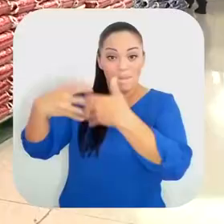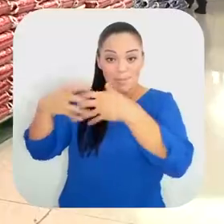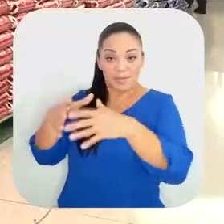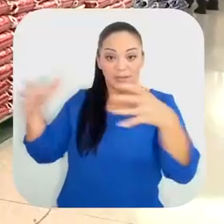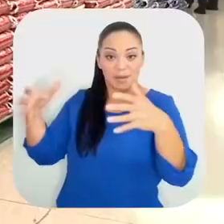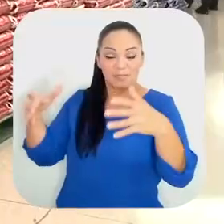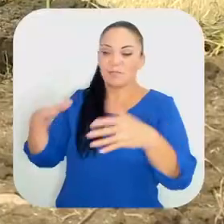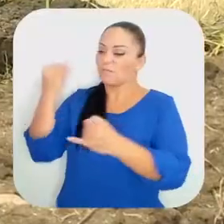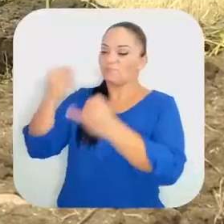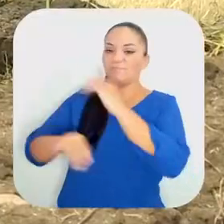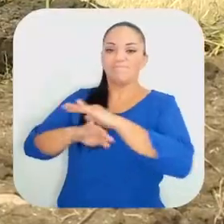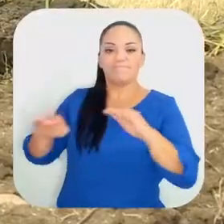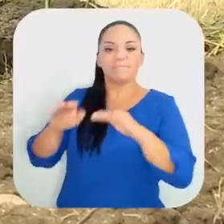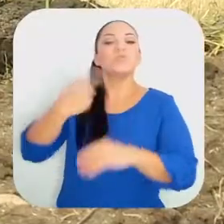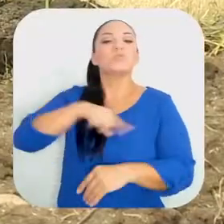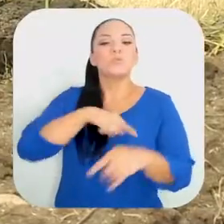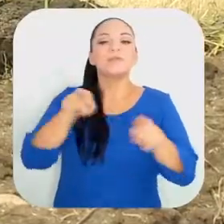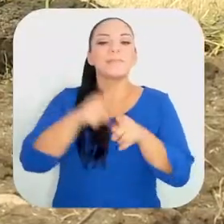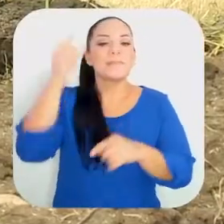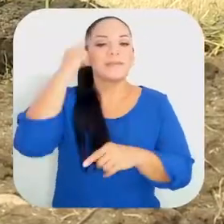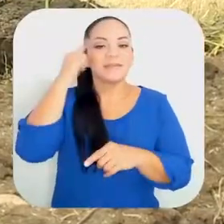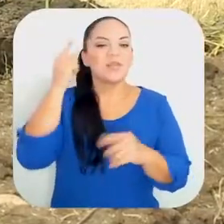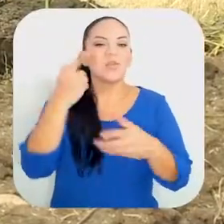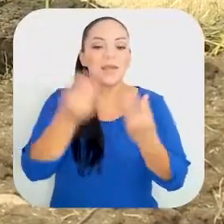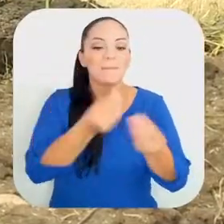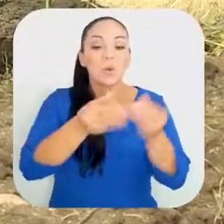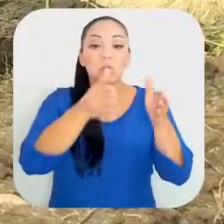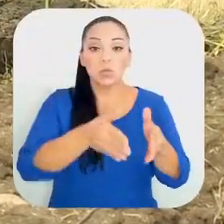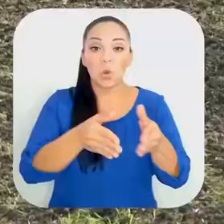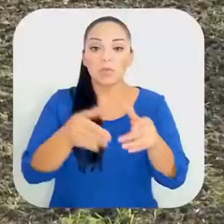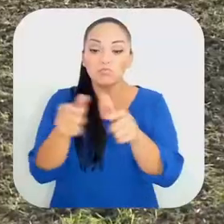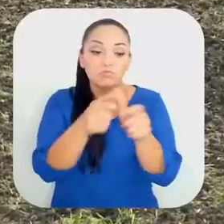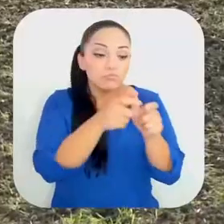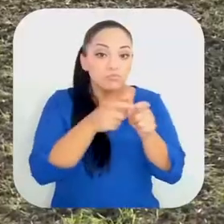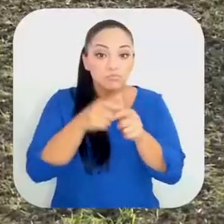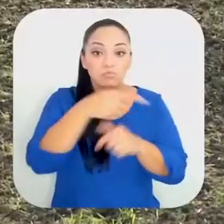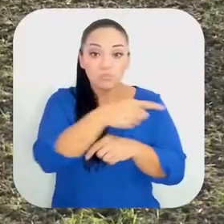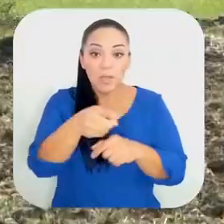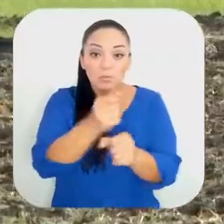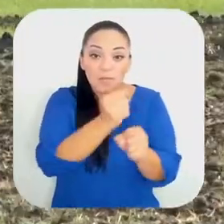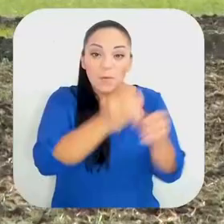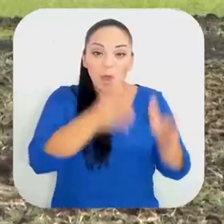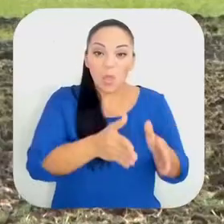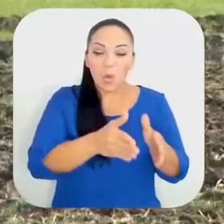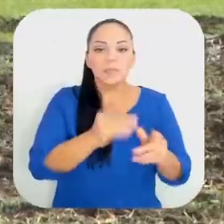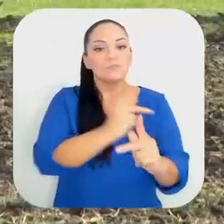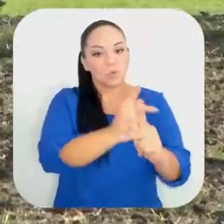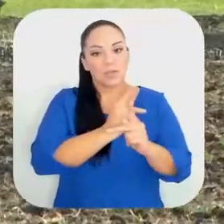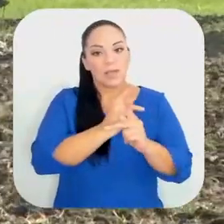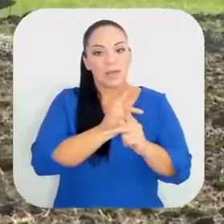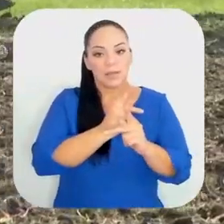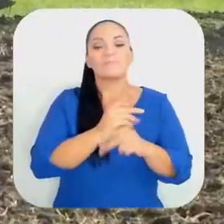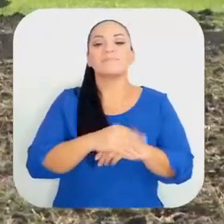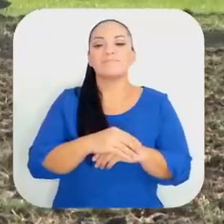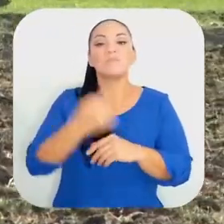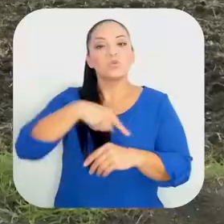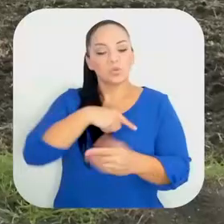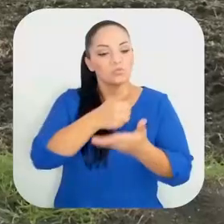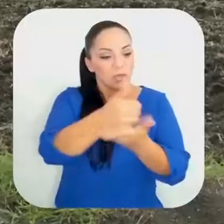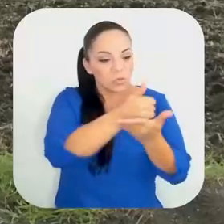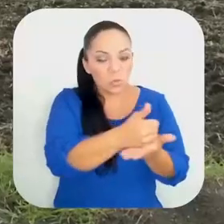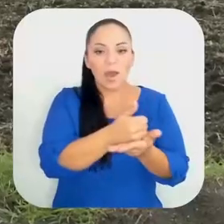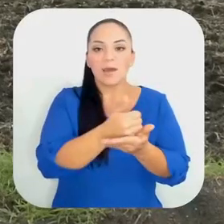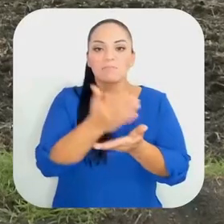grandes industriales. También estamos pensando en todos esos pequeños productores de arroz, para que no queden desprotegidos.